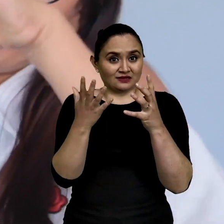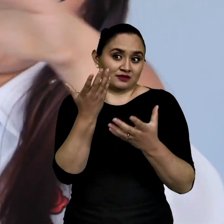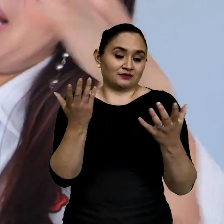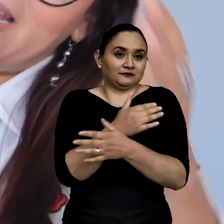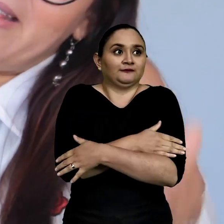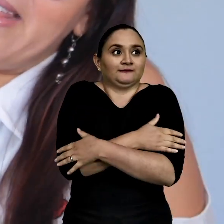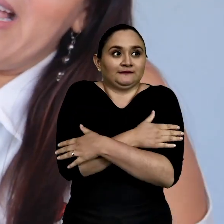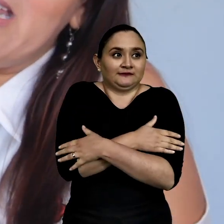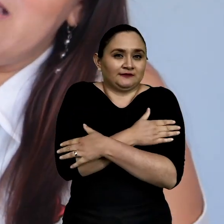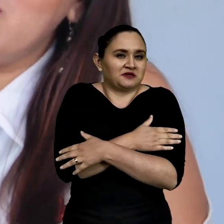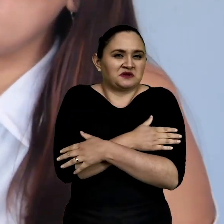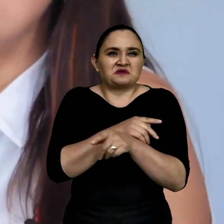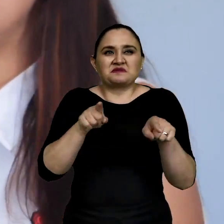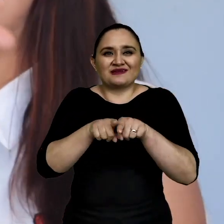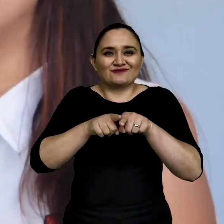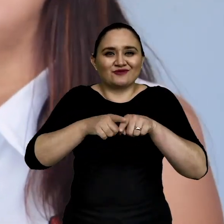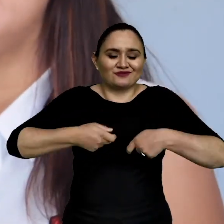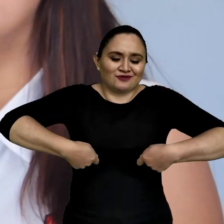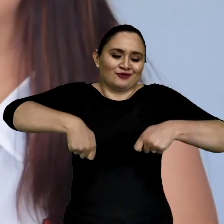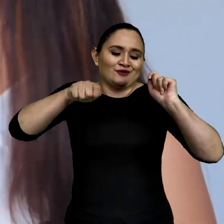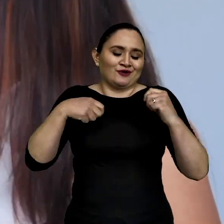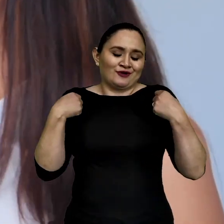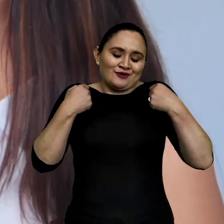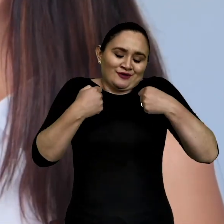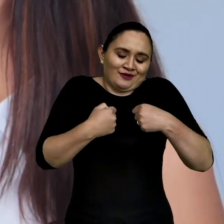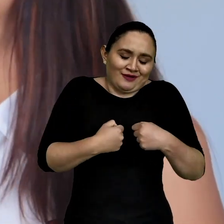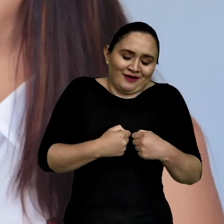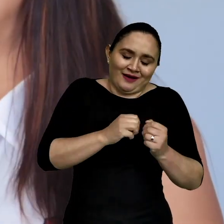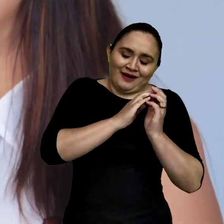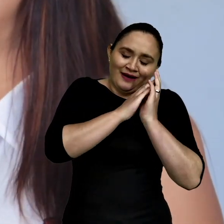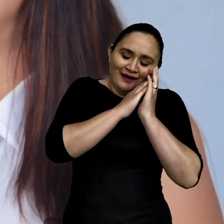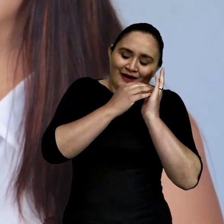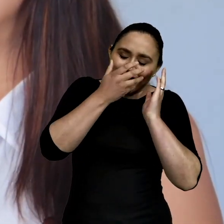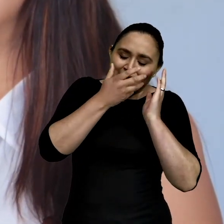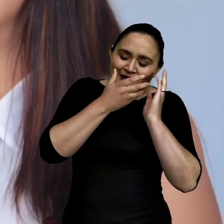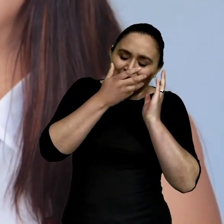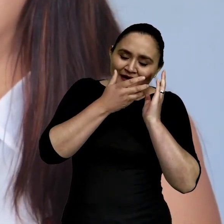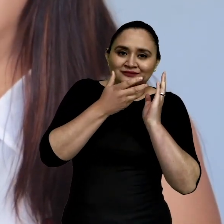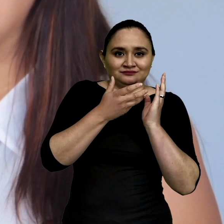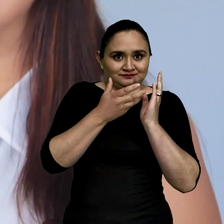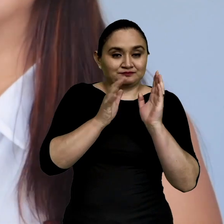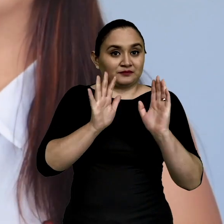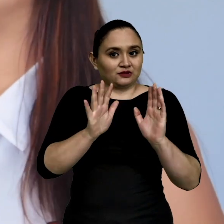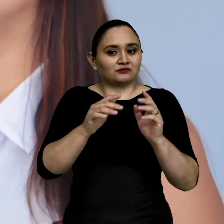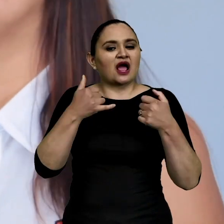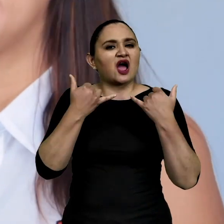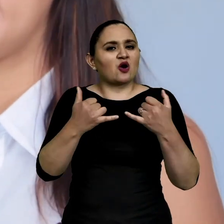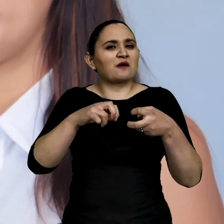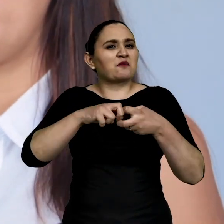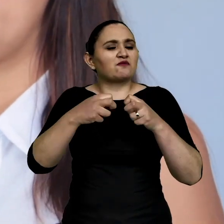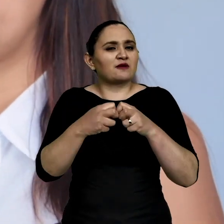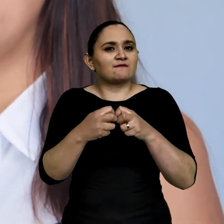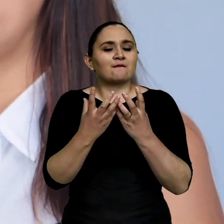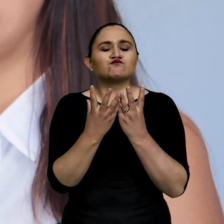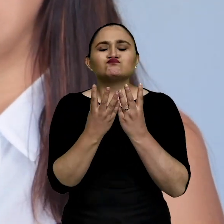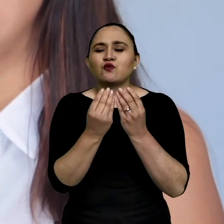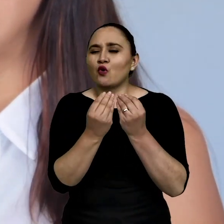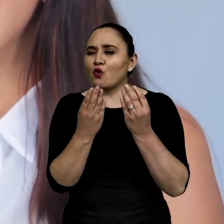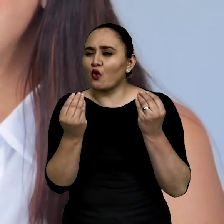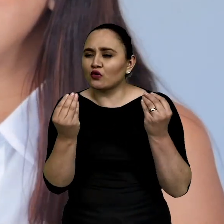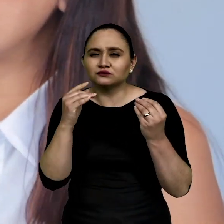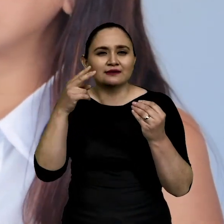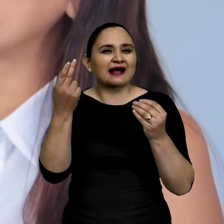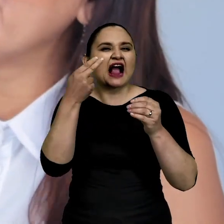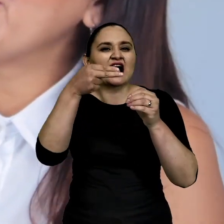Hace que el planeta esté calientito, es como una mantita. Pero el problema es que ahora hay demasiados gases de efecto invernadero.